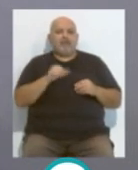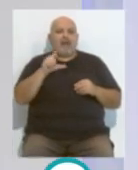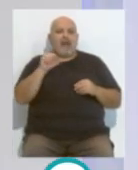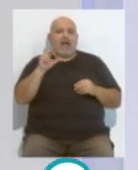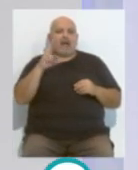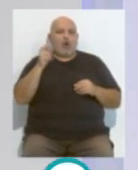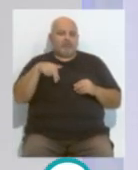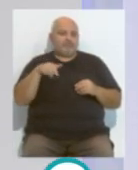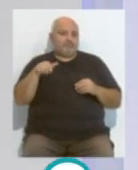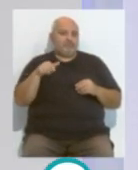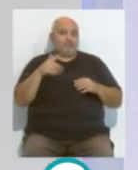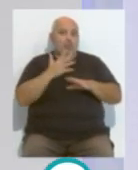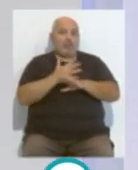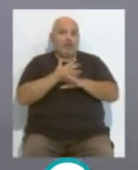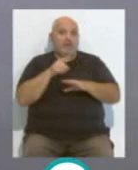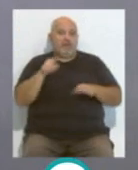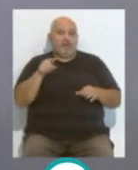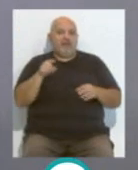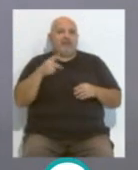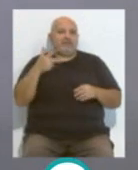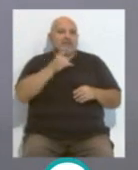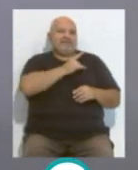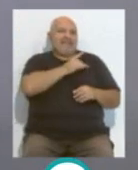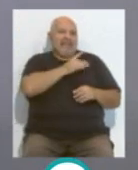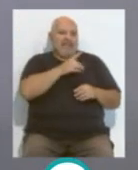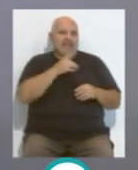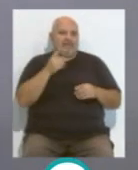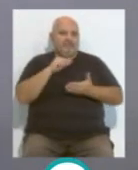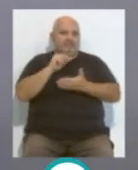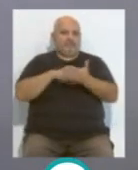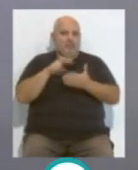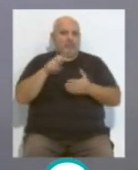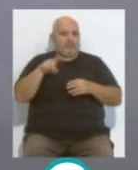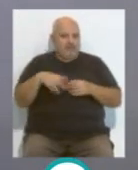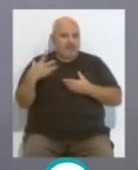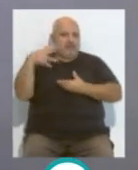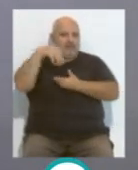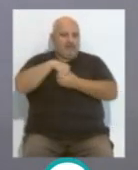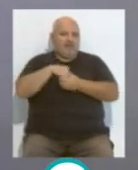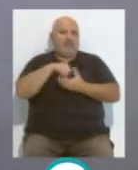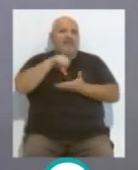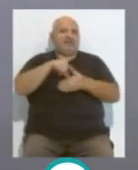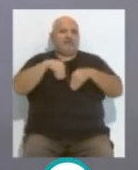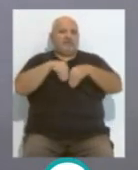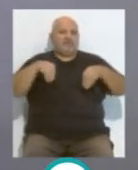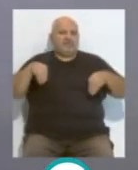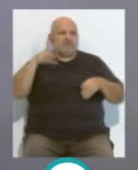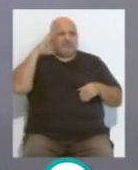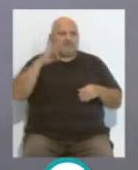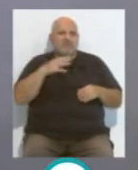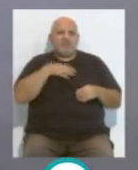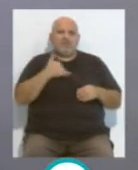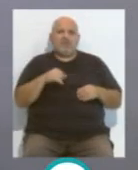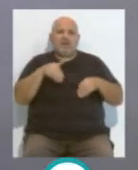Alarcón, el jugador chileno que viene a engrosar esa lista de centrocampistas, creo que es posiblemente